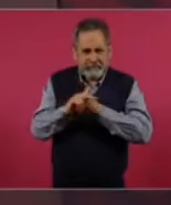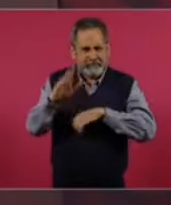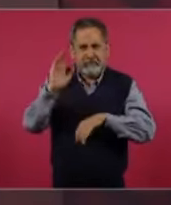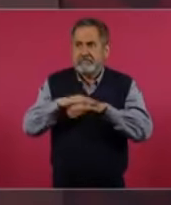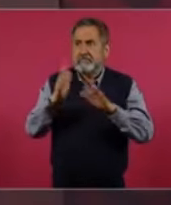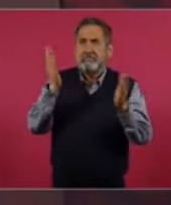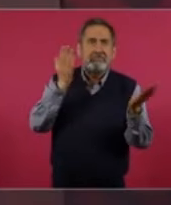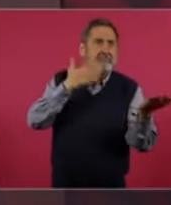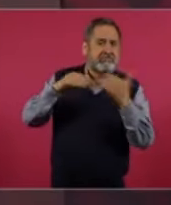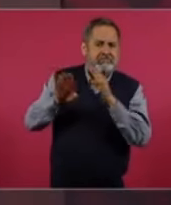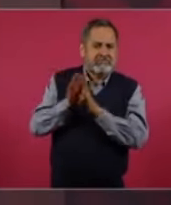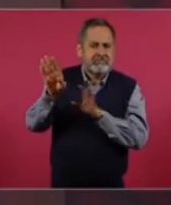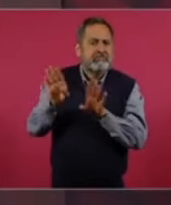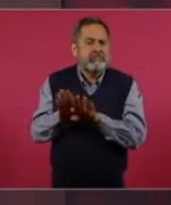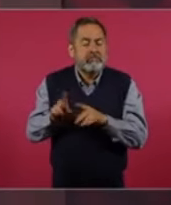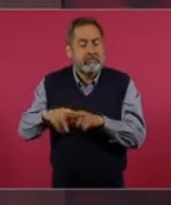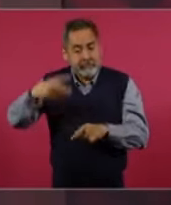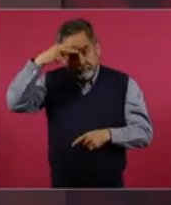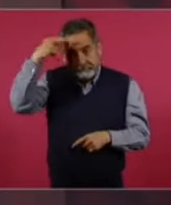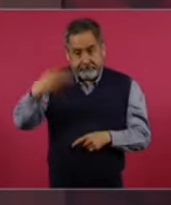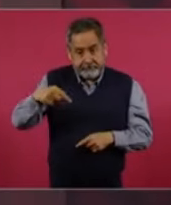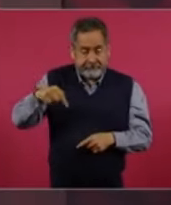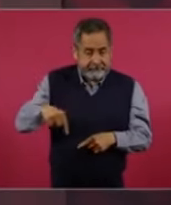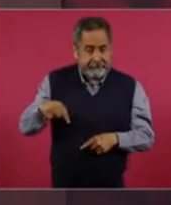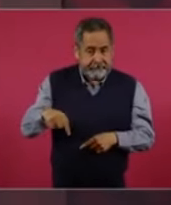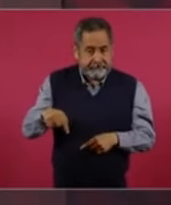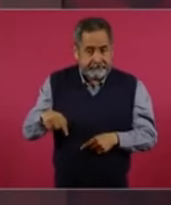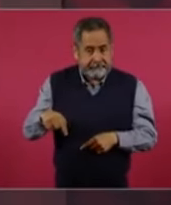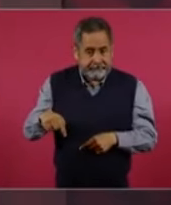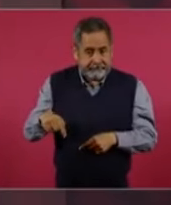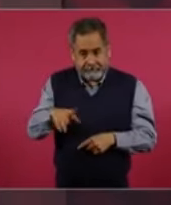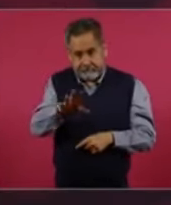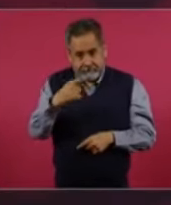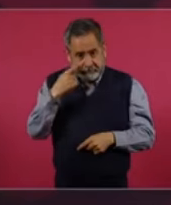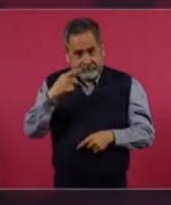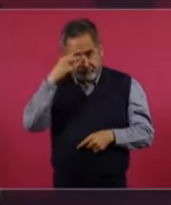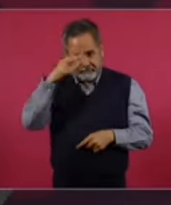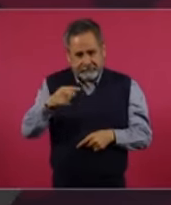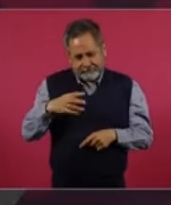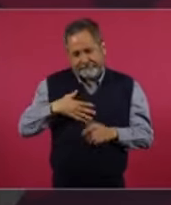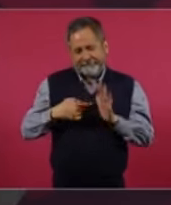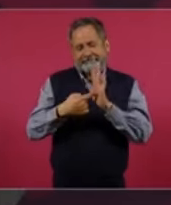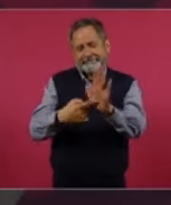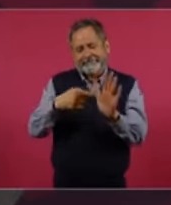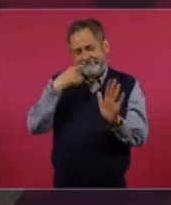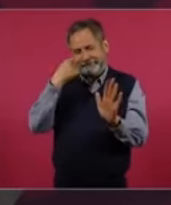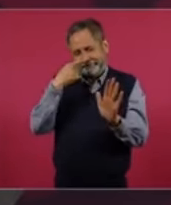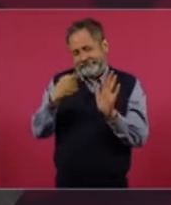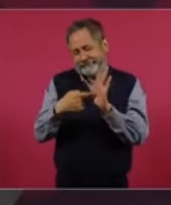desarrollo, y México, vamos a presumir,